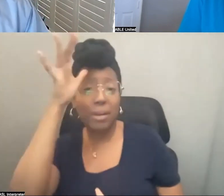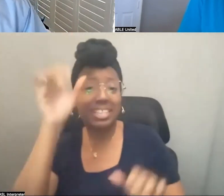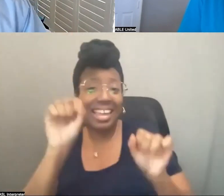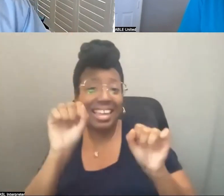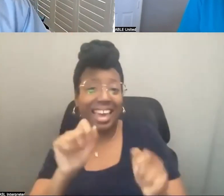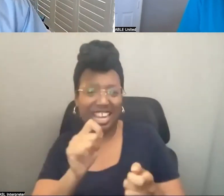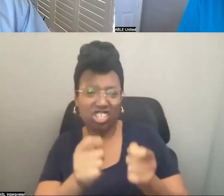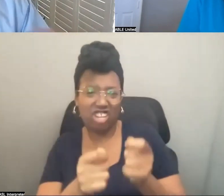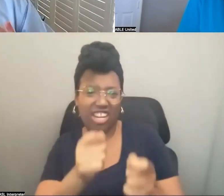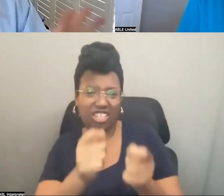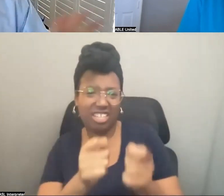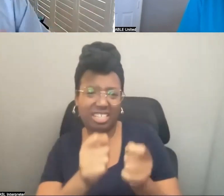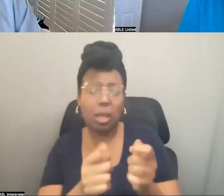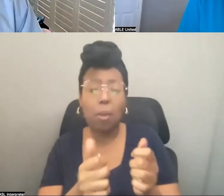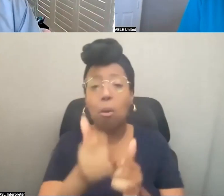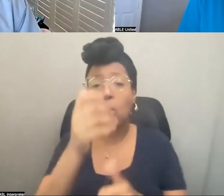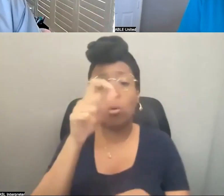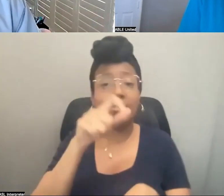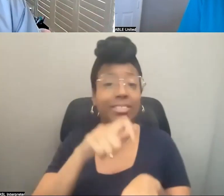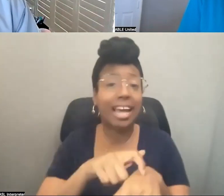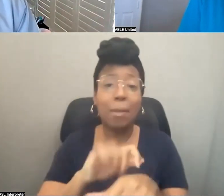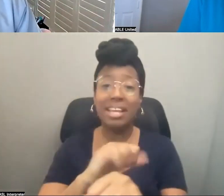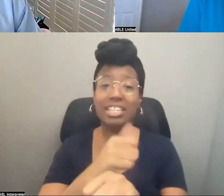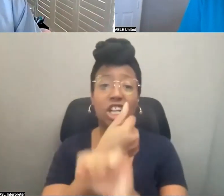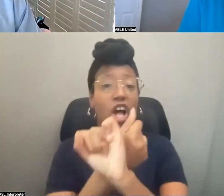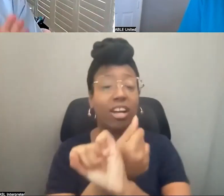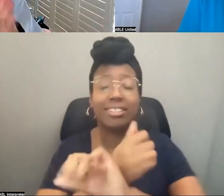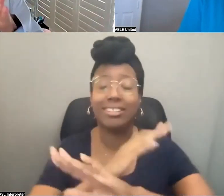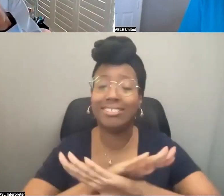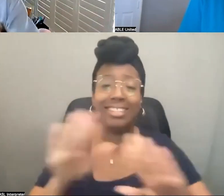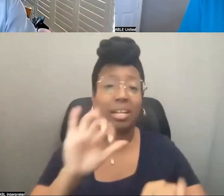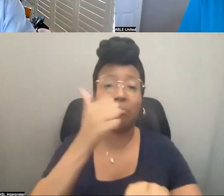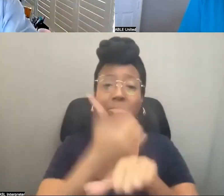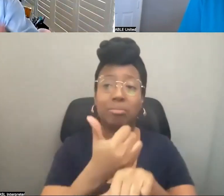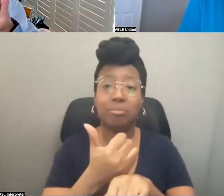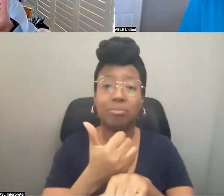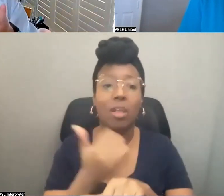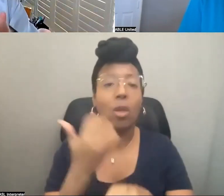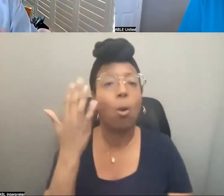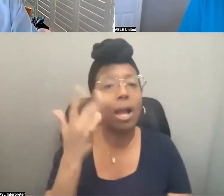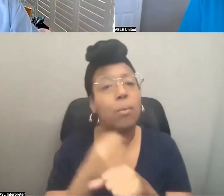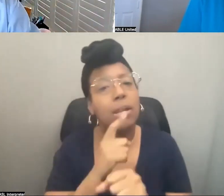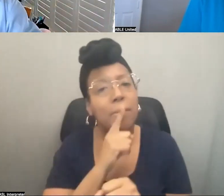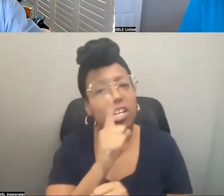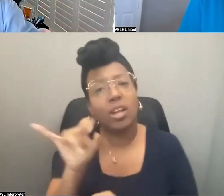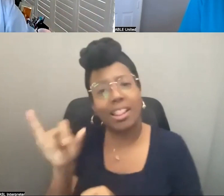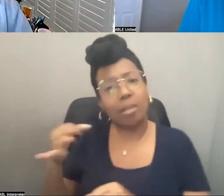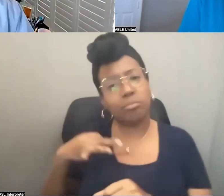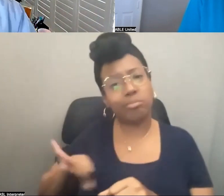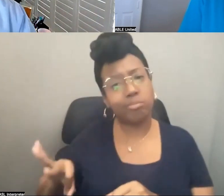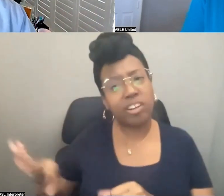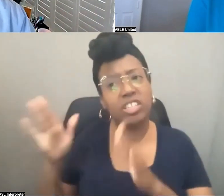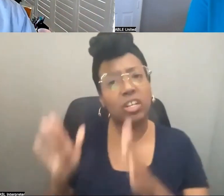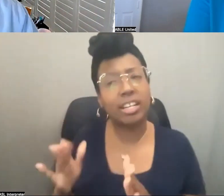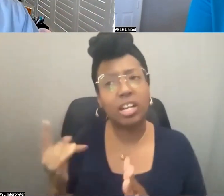pero en algún punto el fideicomiso va a no se va a poder cambiar. Por eso es que queremos asegurarnos